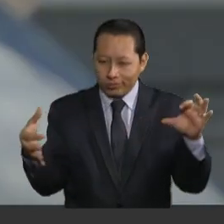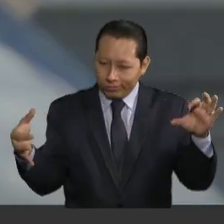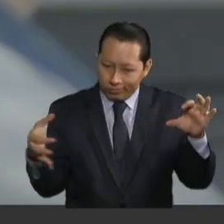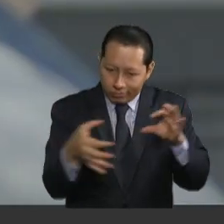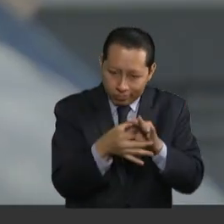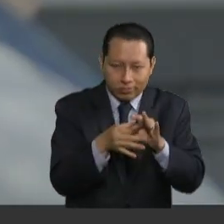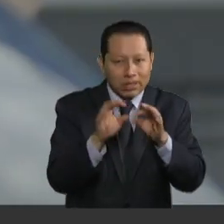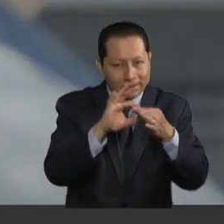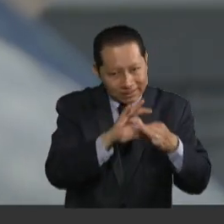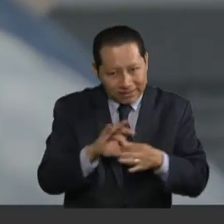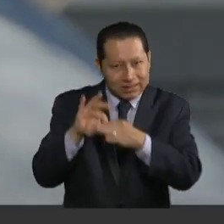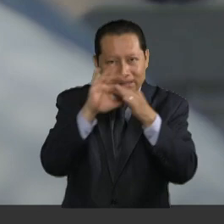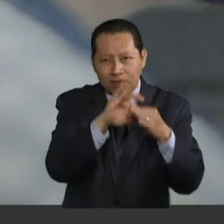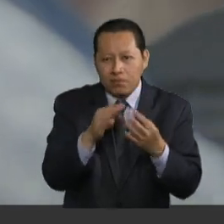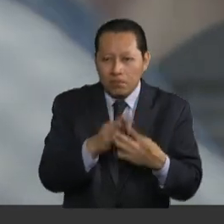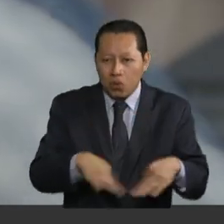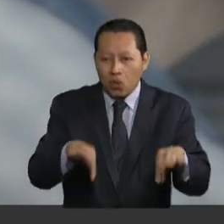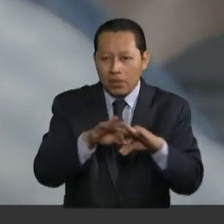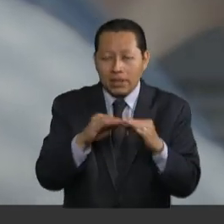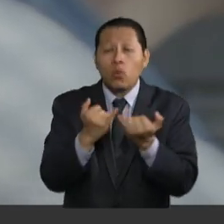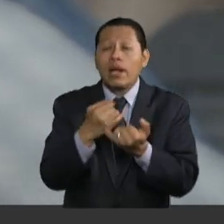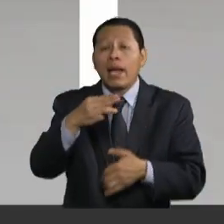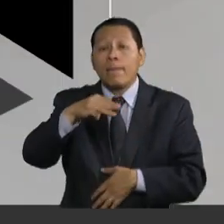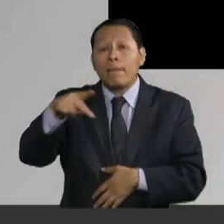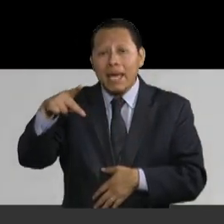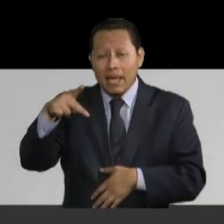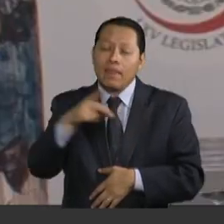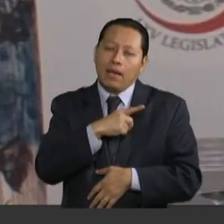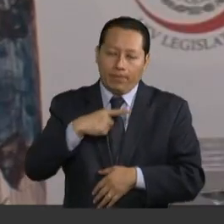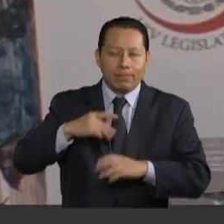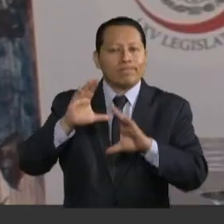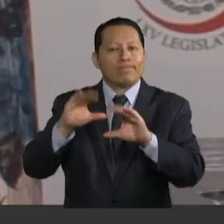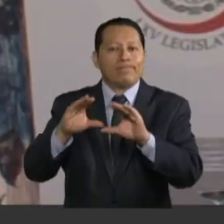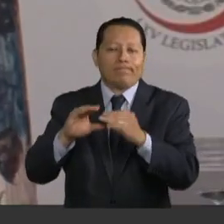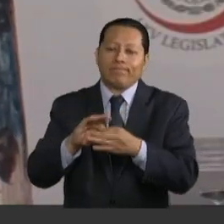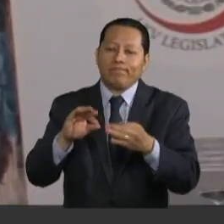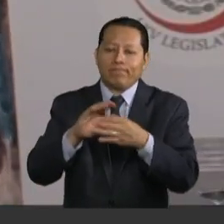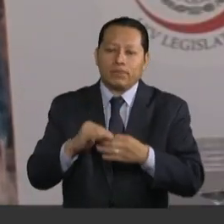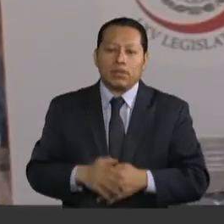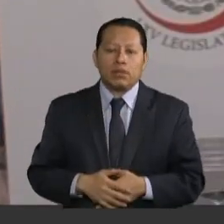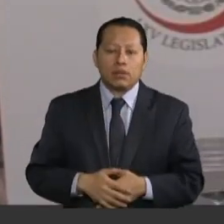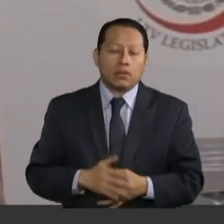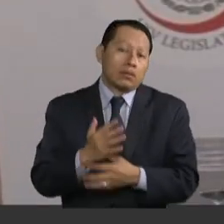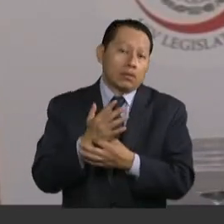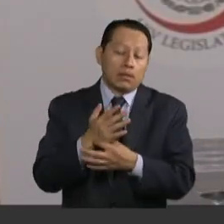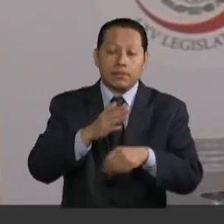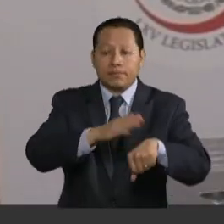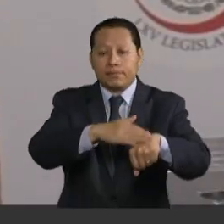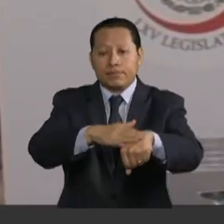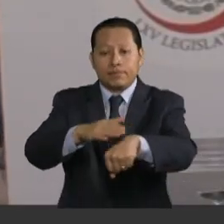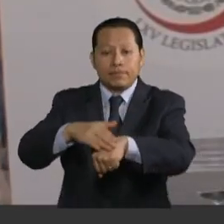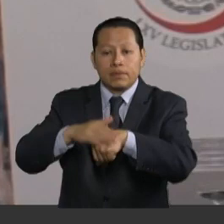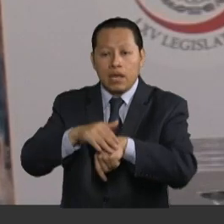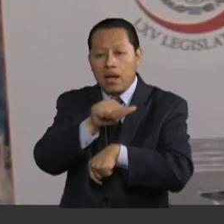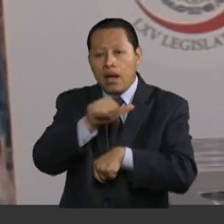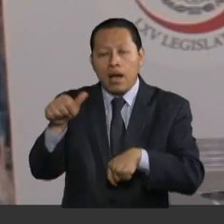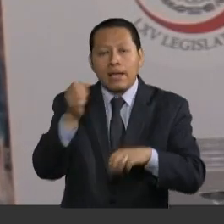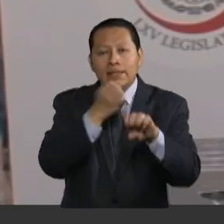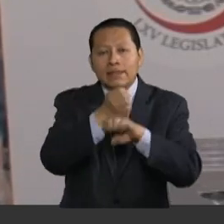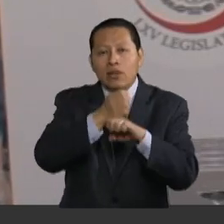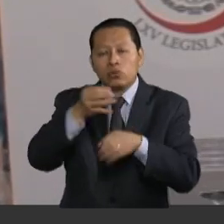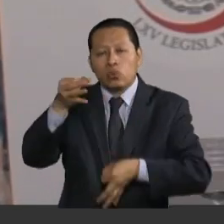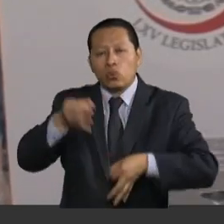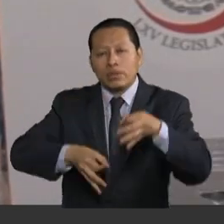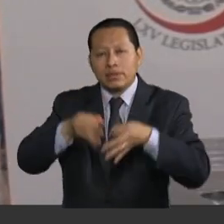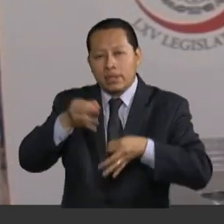capacitar a los ministerios públicos en la materia. Elevar un llamado a los poderes judiciales locales, al